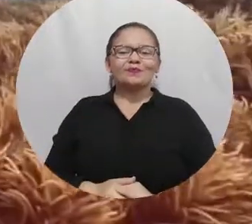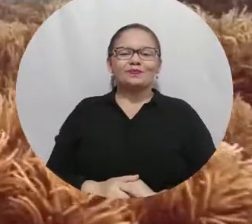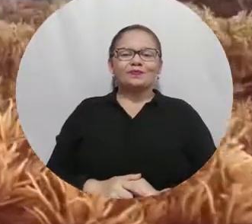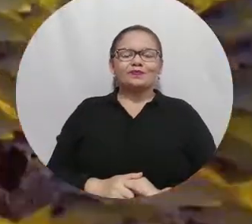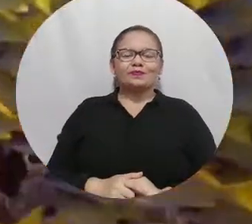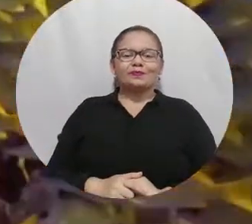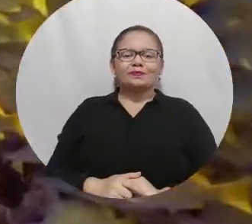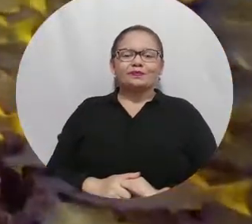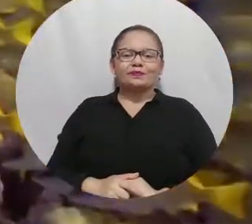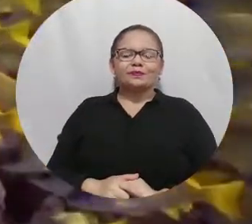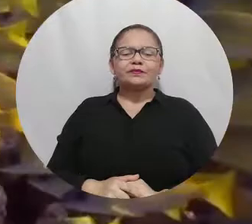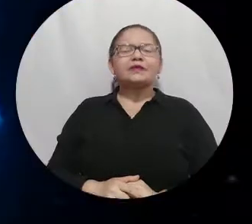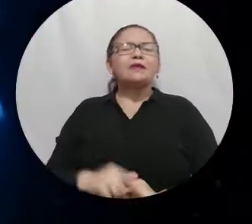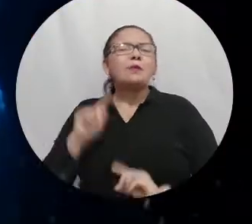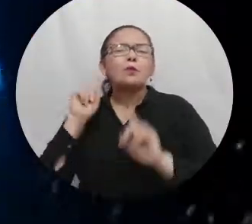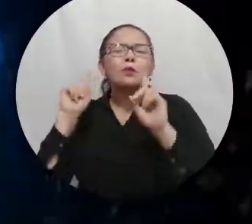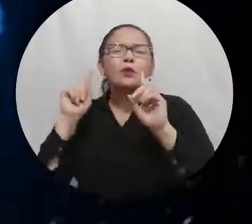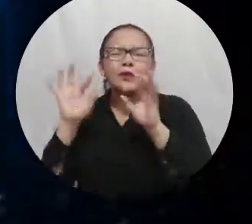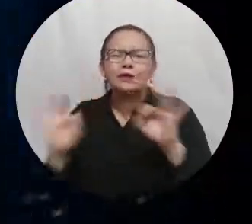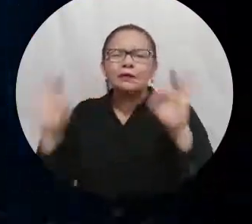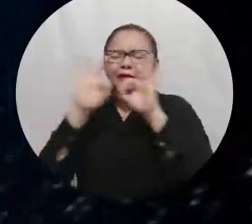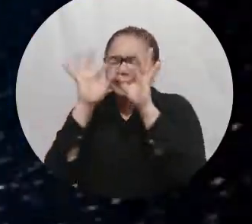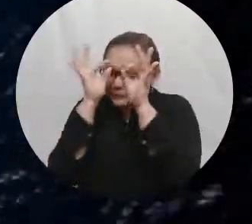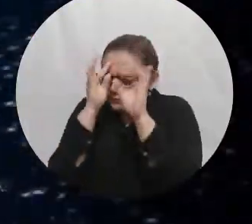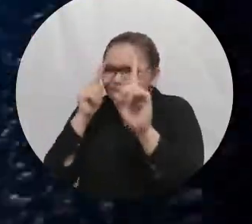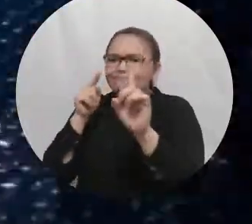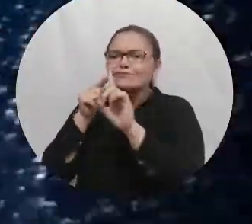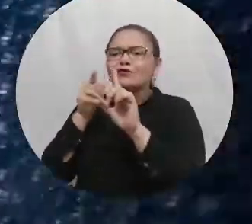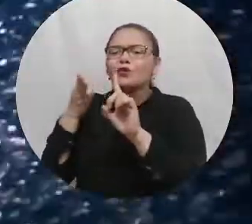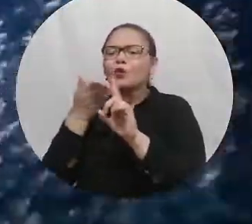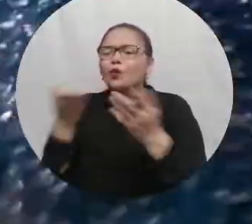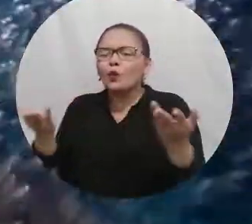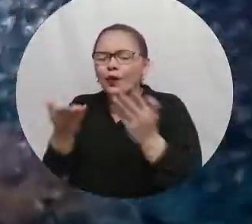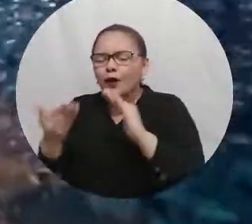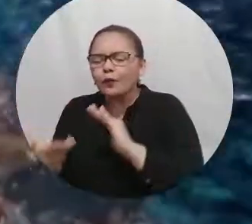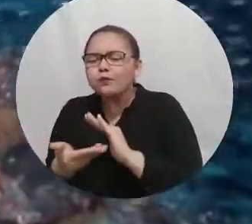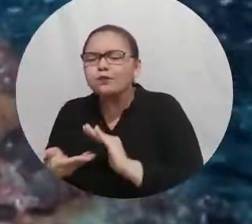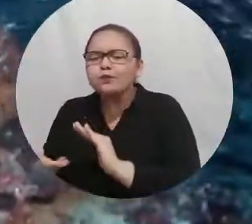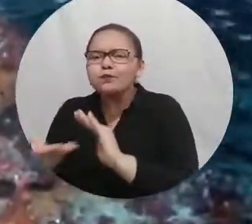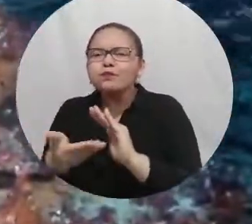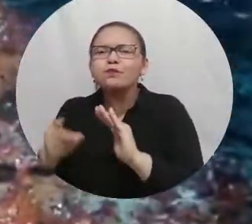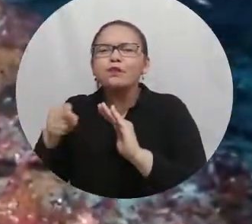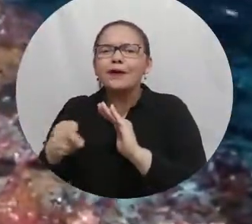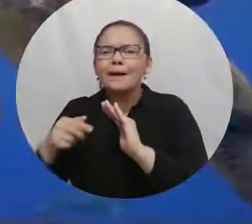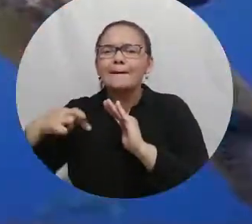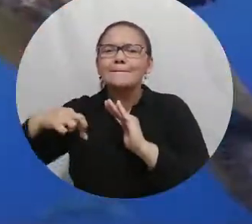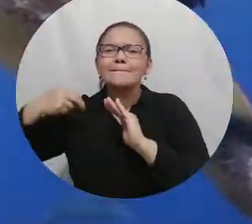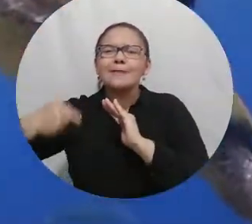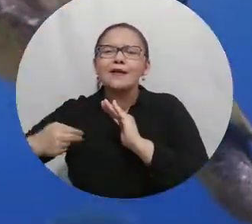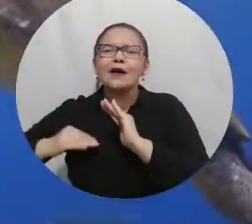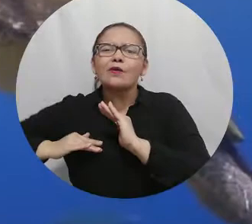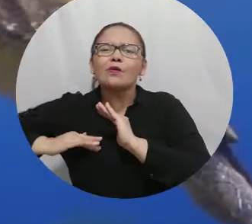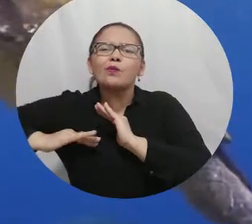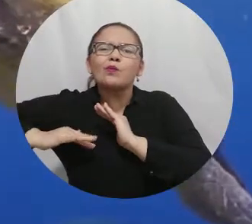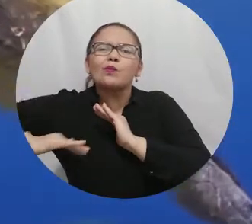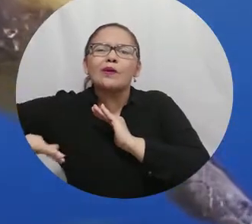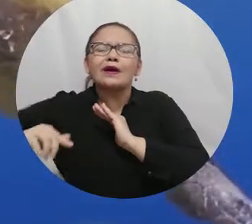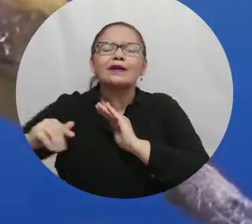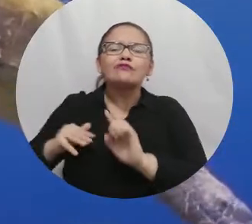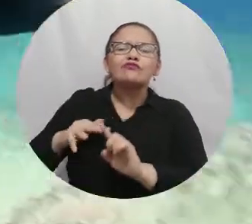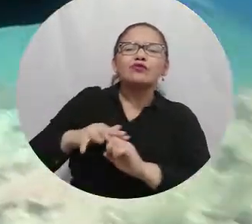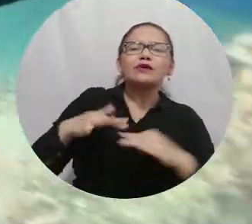comunes de investigación. Específicamente lo que tiene que ver con el efecto de la acidificación